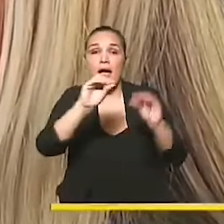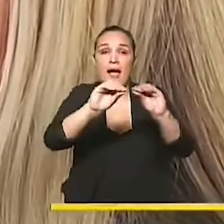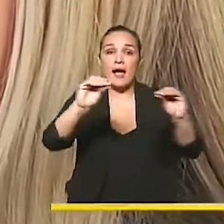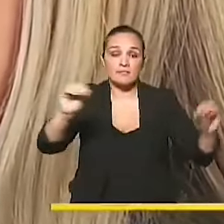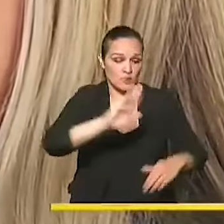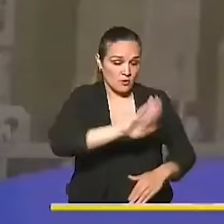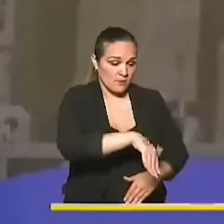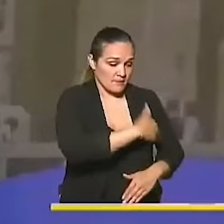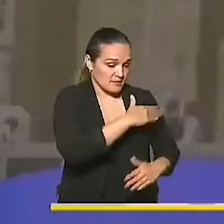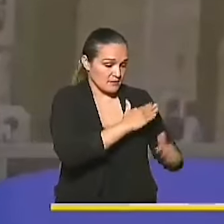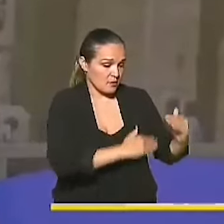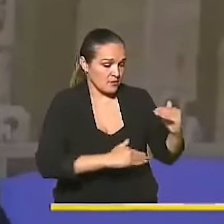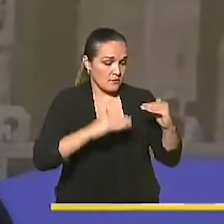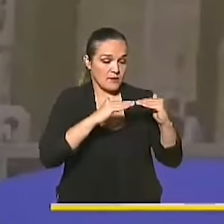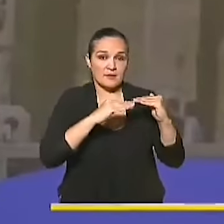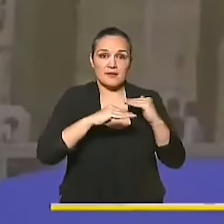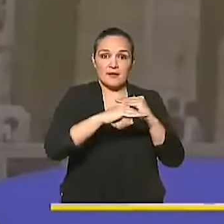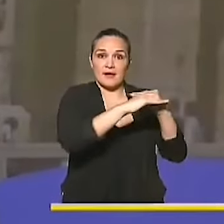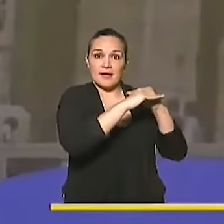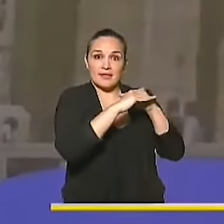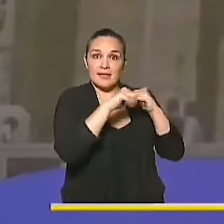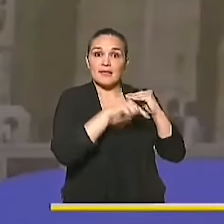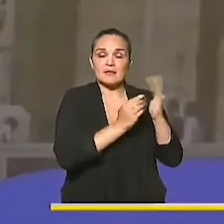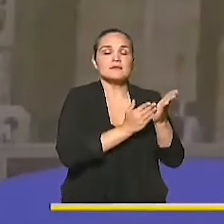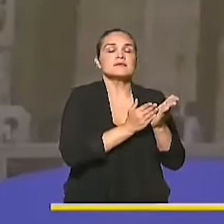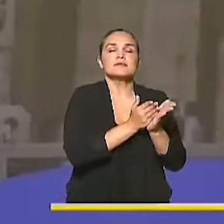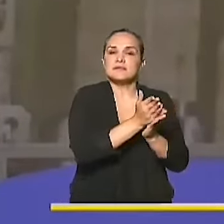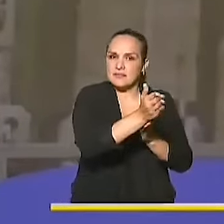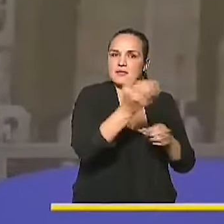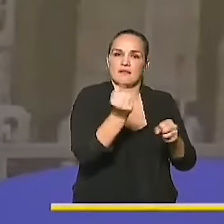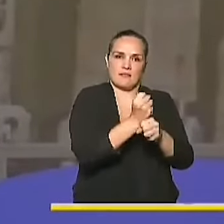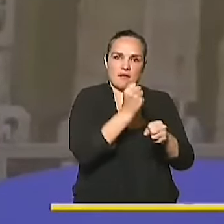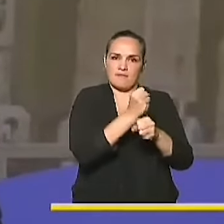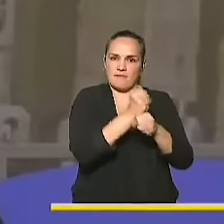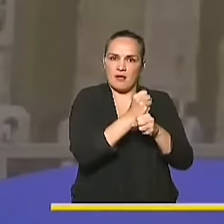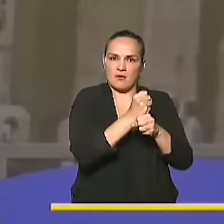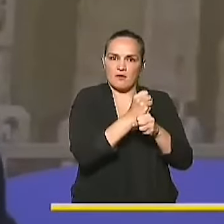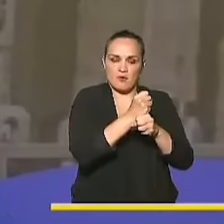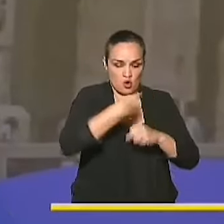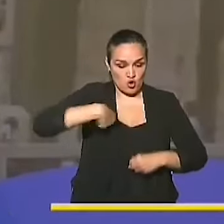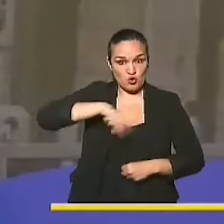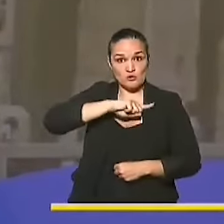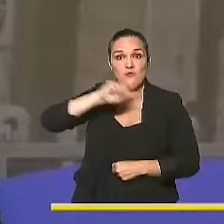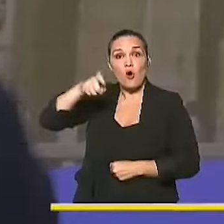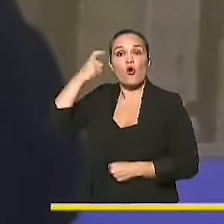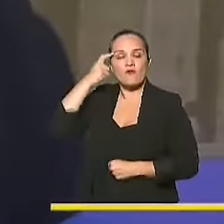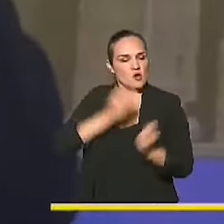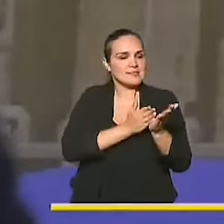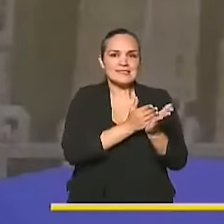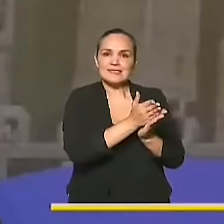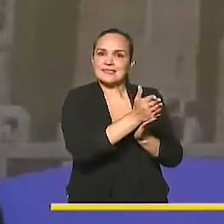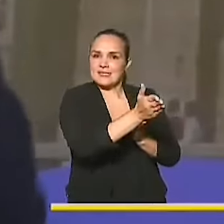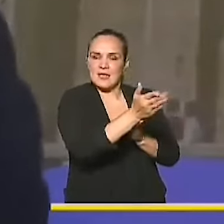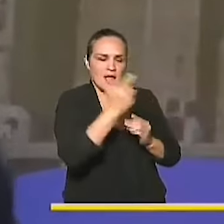Ministerio de la Igualdad y la Equidad va a seguir trabajando durante nuestro Gobierno por